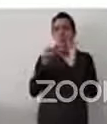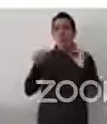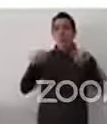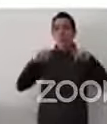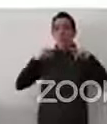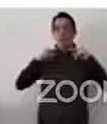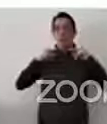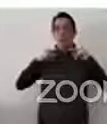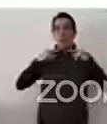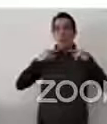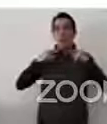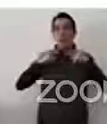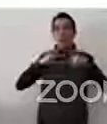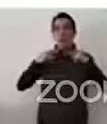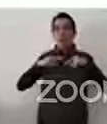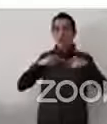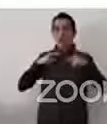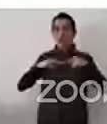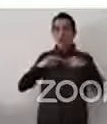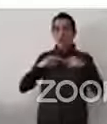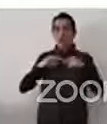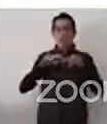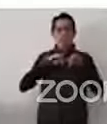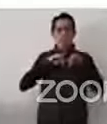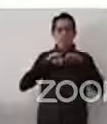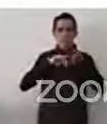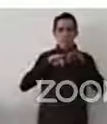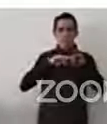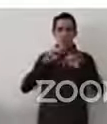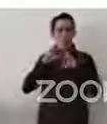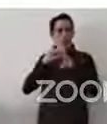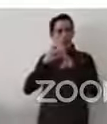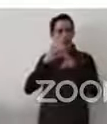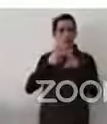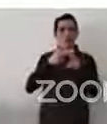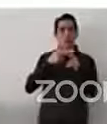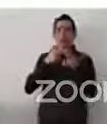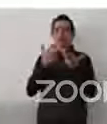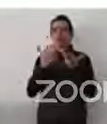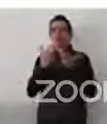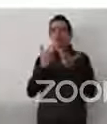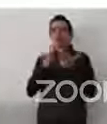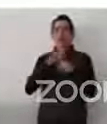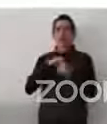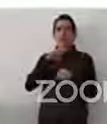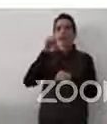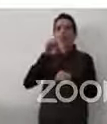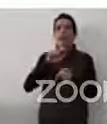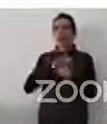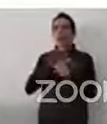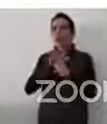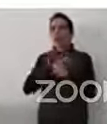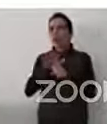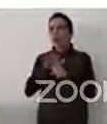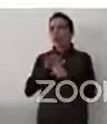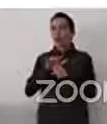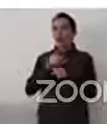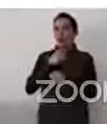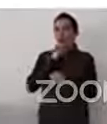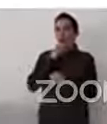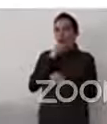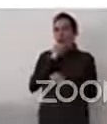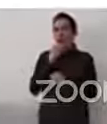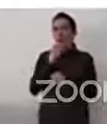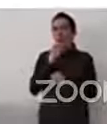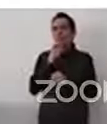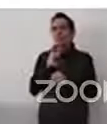de las personas o considerar las mayores por precisamente, obviamente, hay